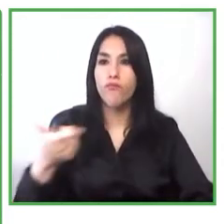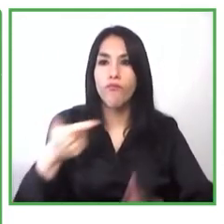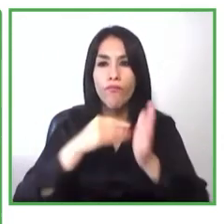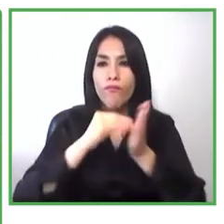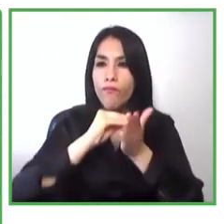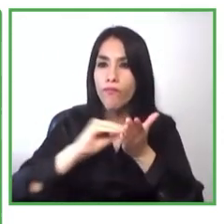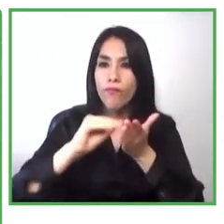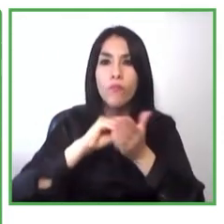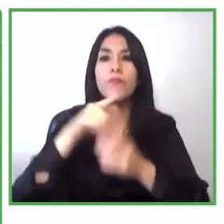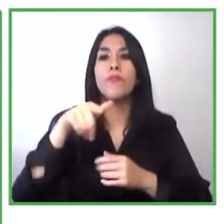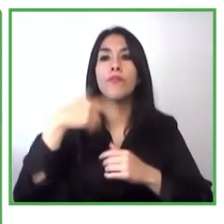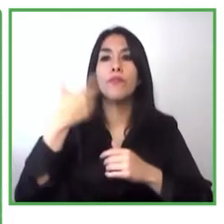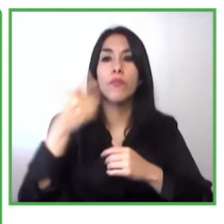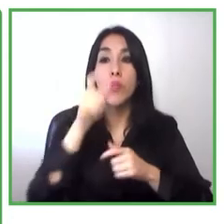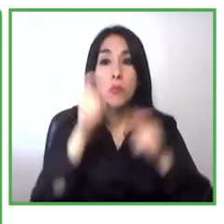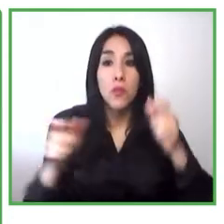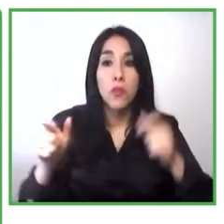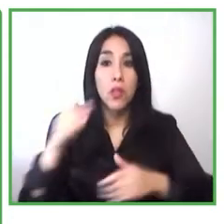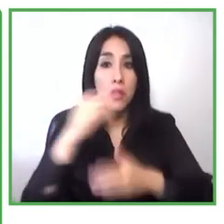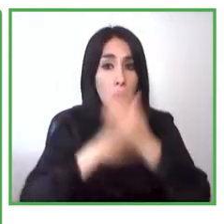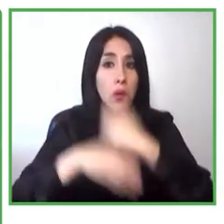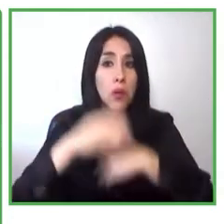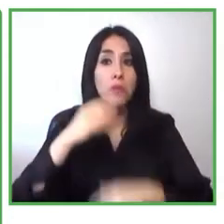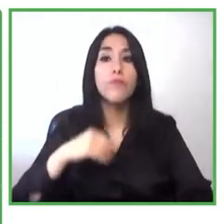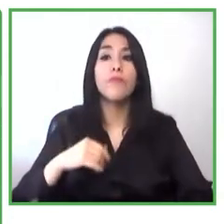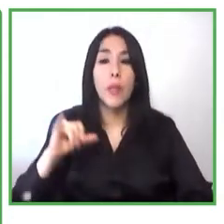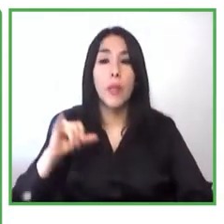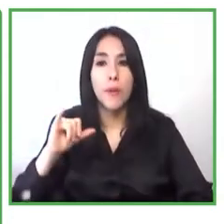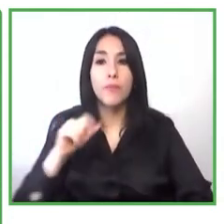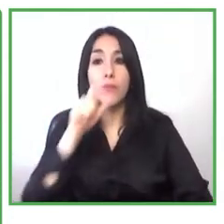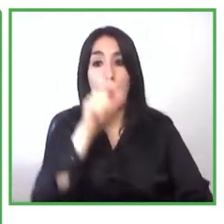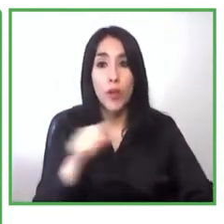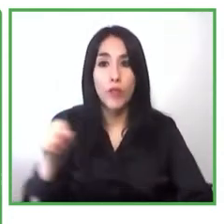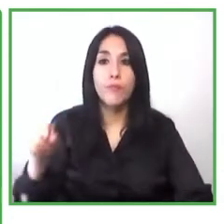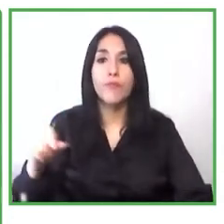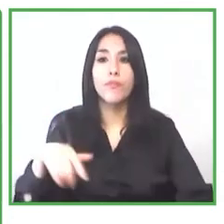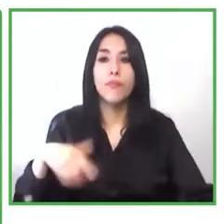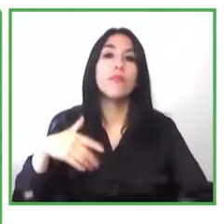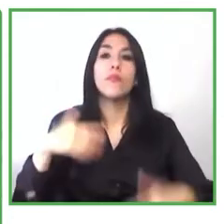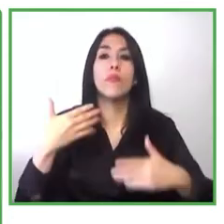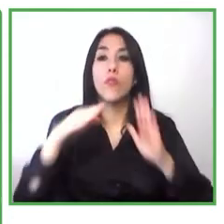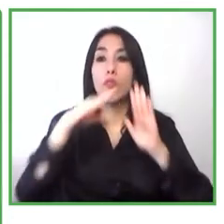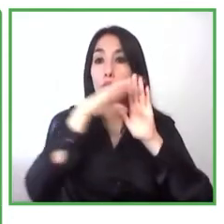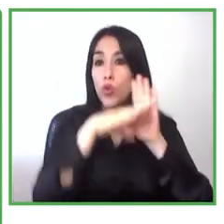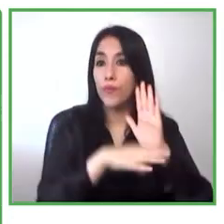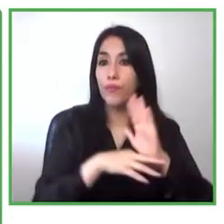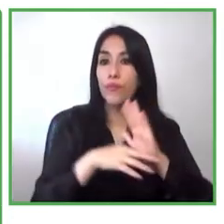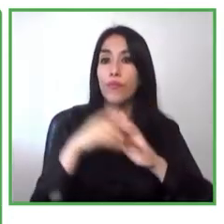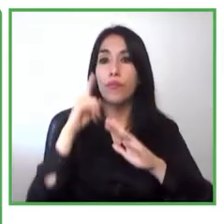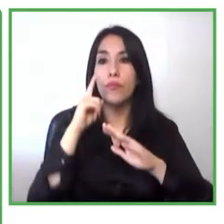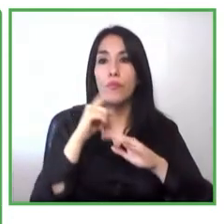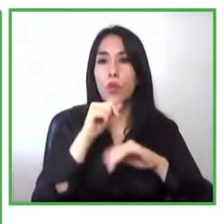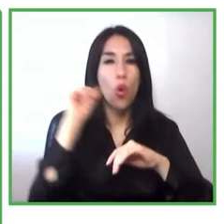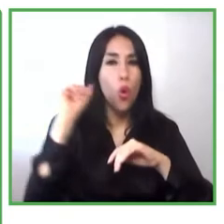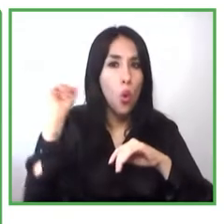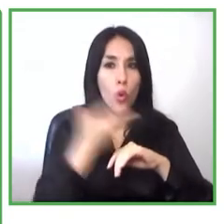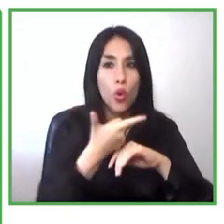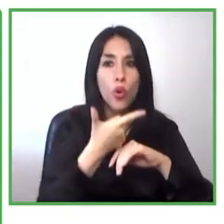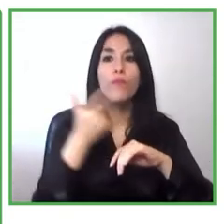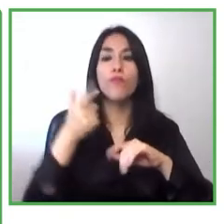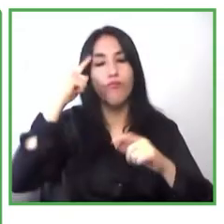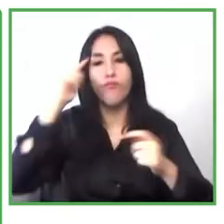con discapacidad y también para la sociedad en esta agenda que tenemos todos, de cambiar y mejorar la percepción que tiene la sociedad